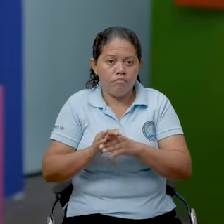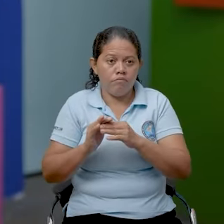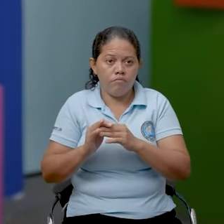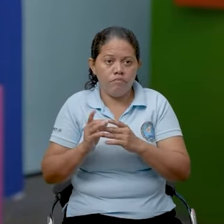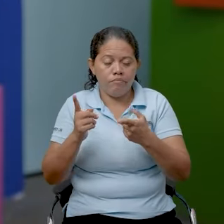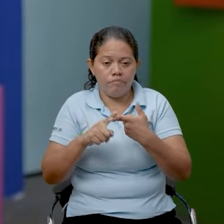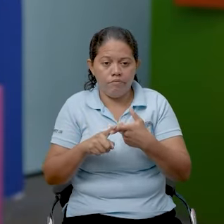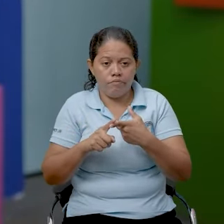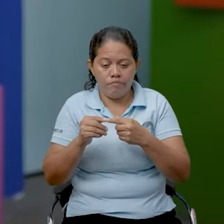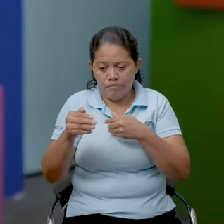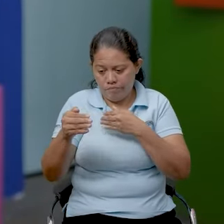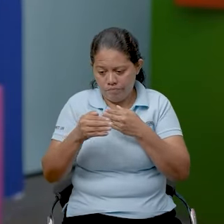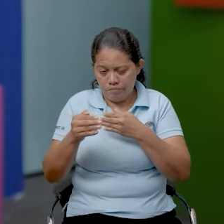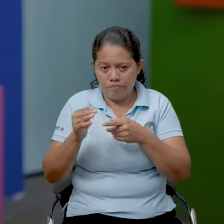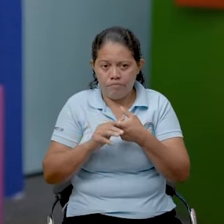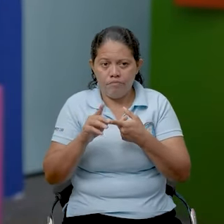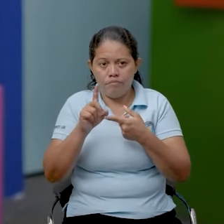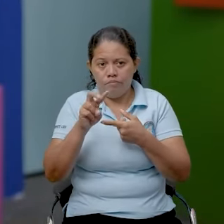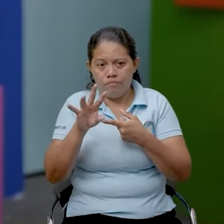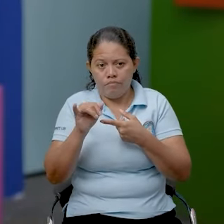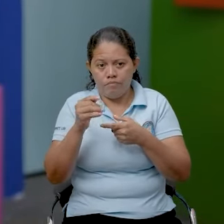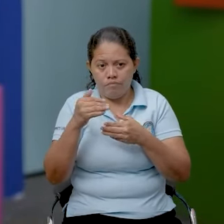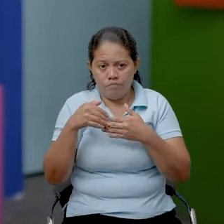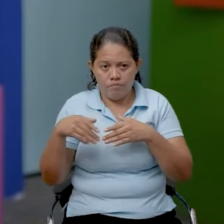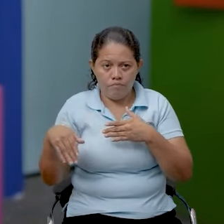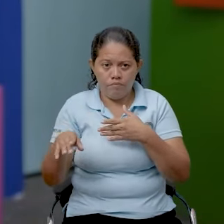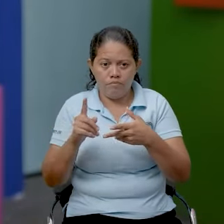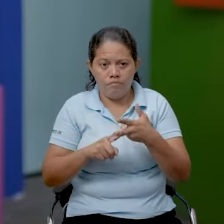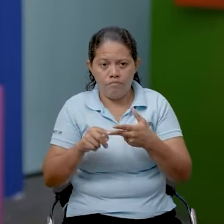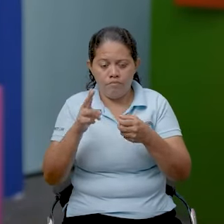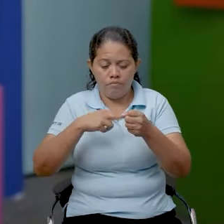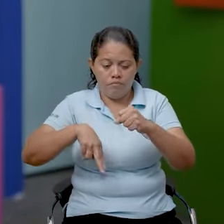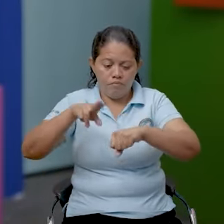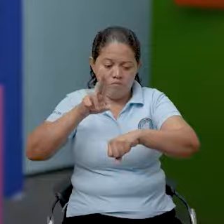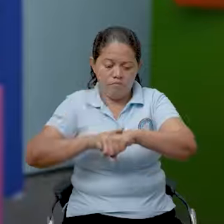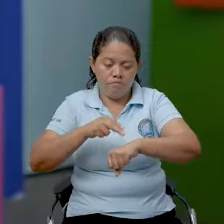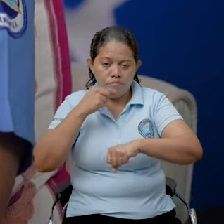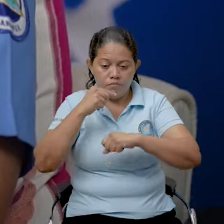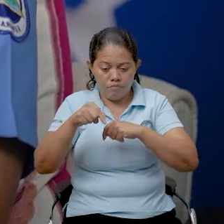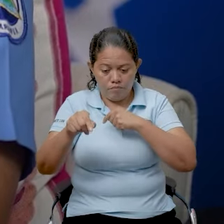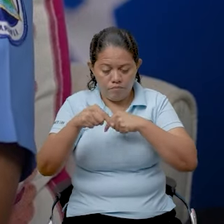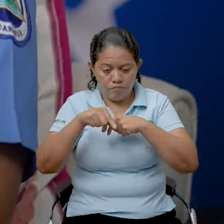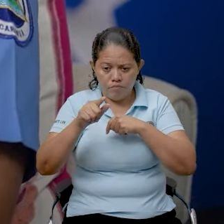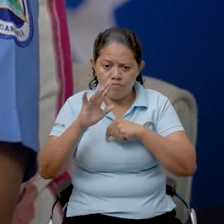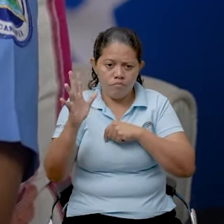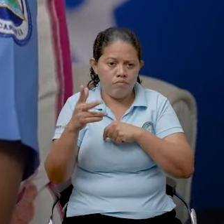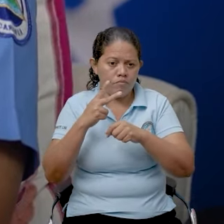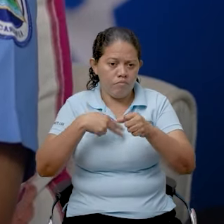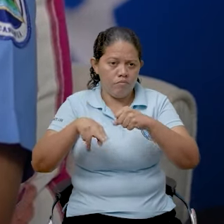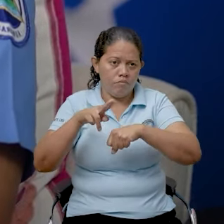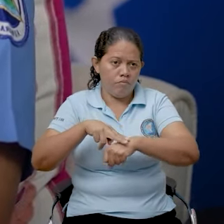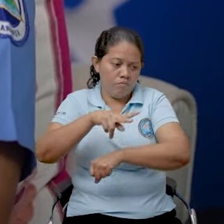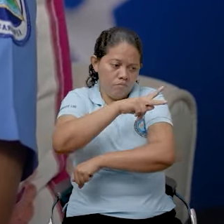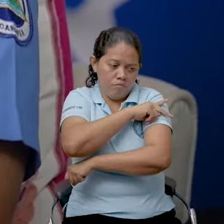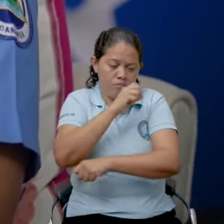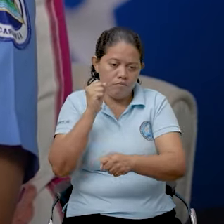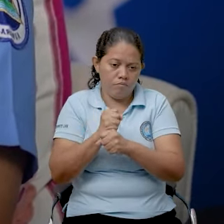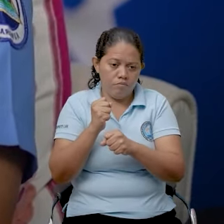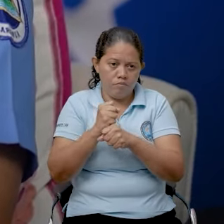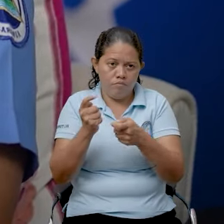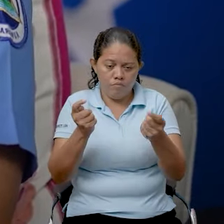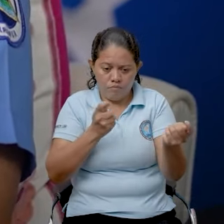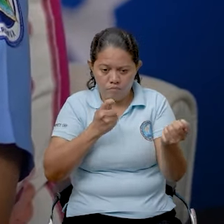vías alternas como las vías principales a nivel nacional. Toda nuestra policía va a estar trabajando